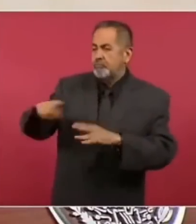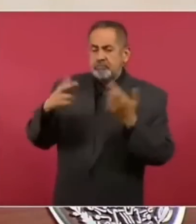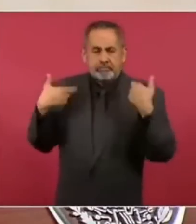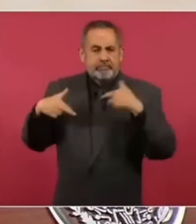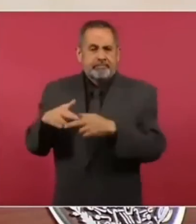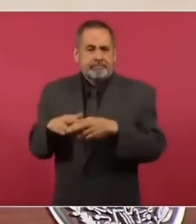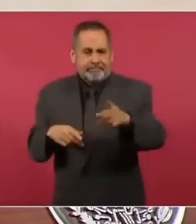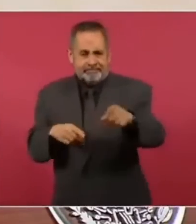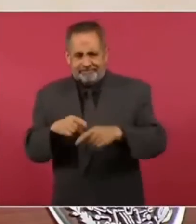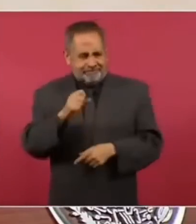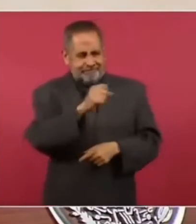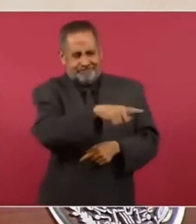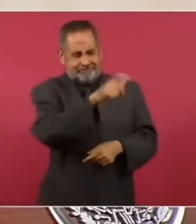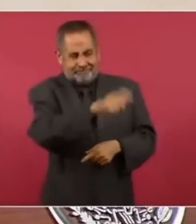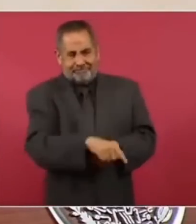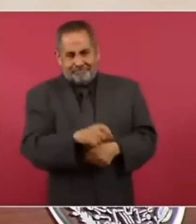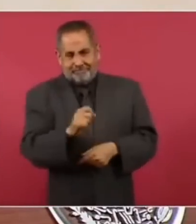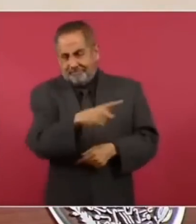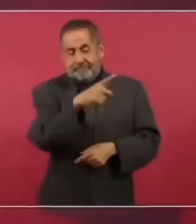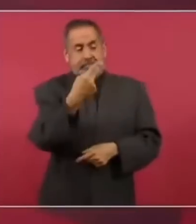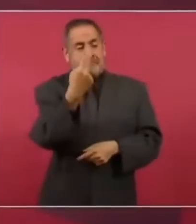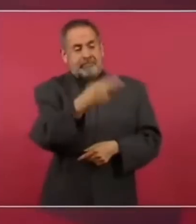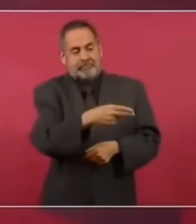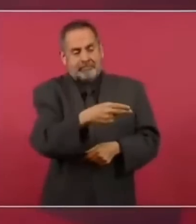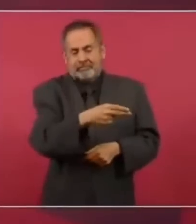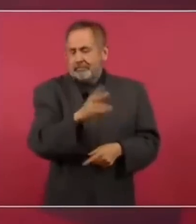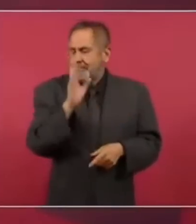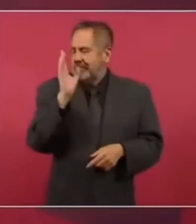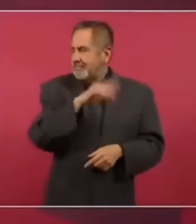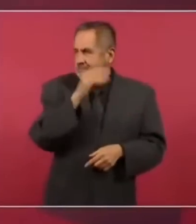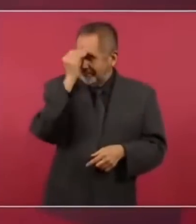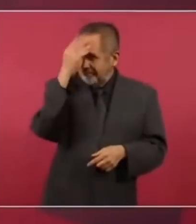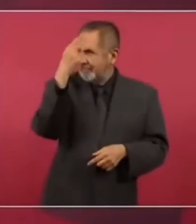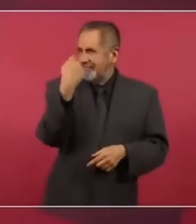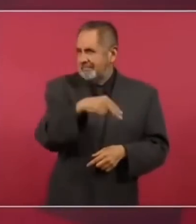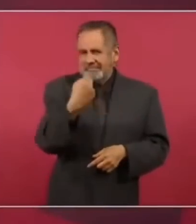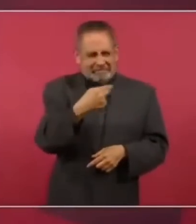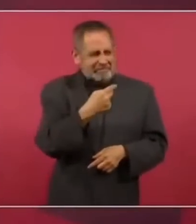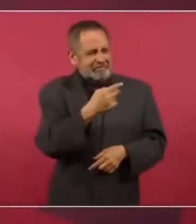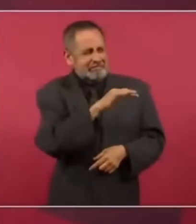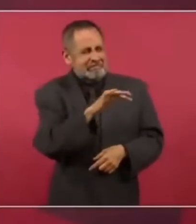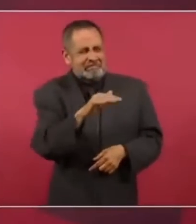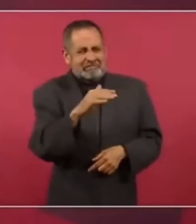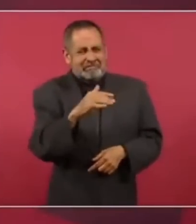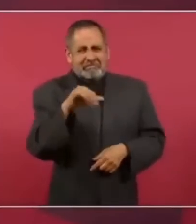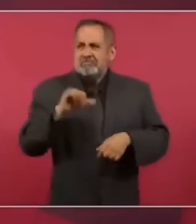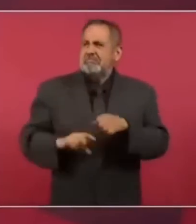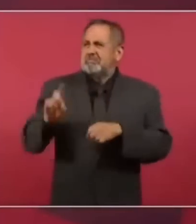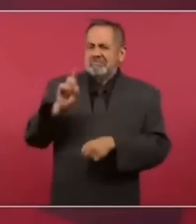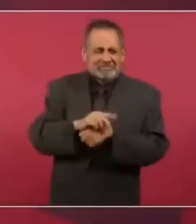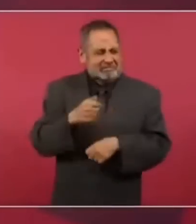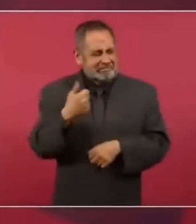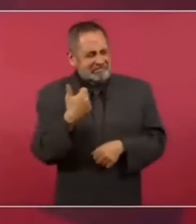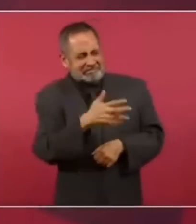Y este personaje, cuyo nombre es preferible olvidar, cuando menos el día de hoy,